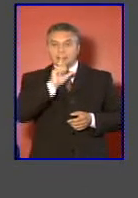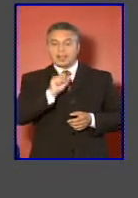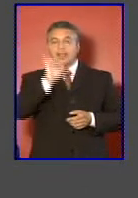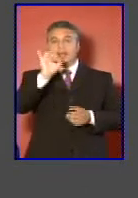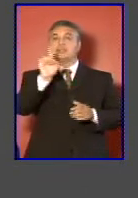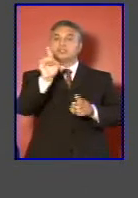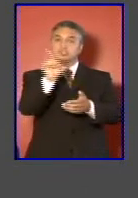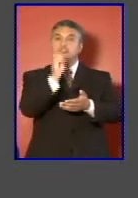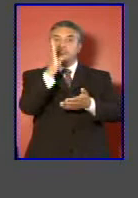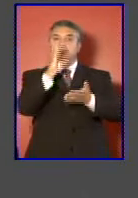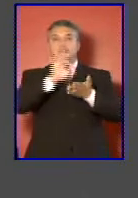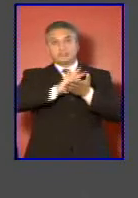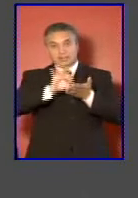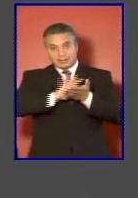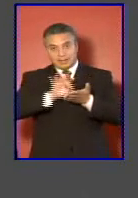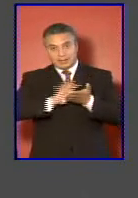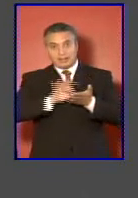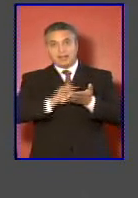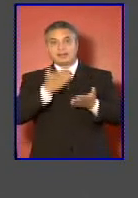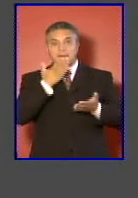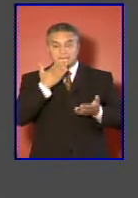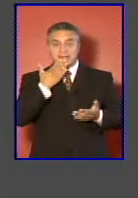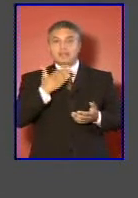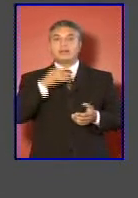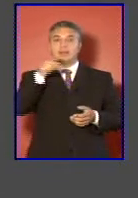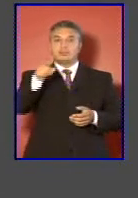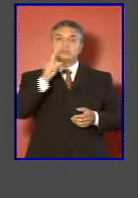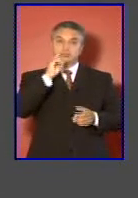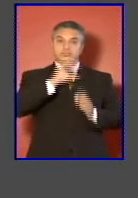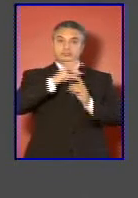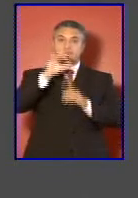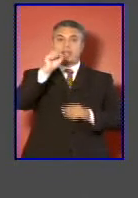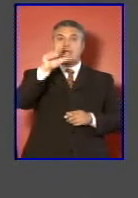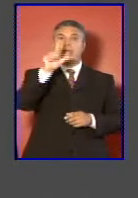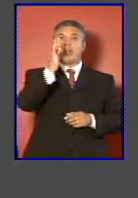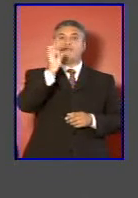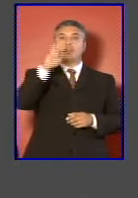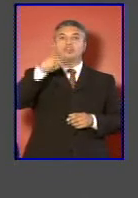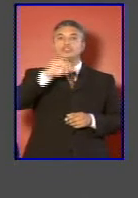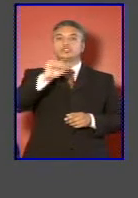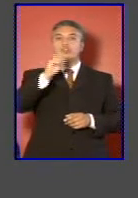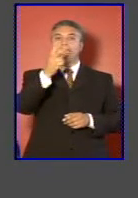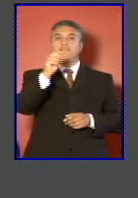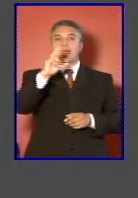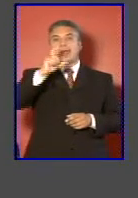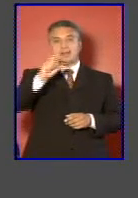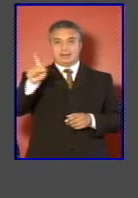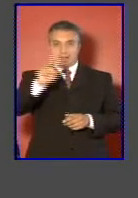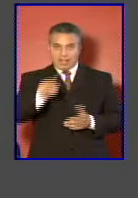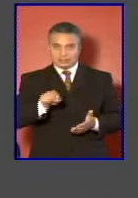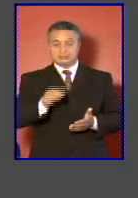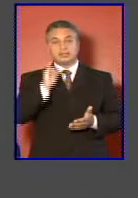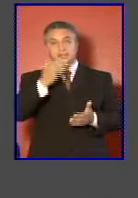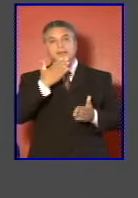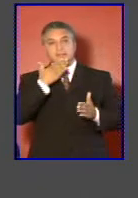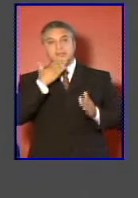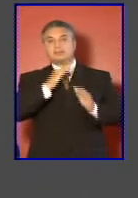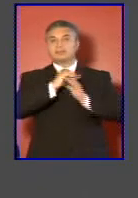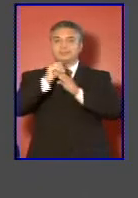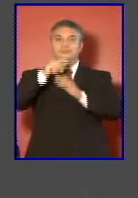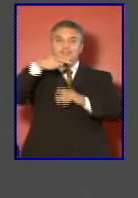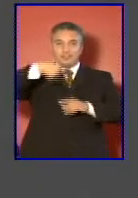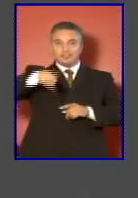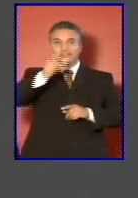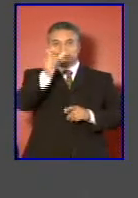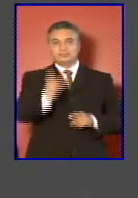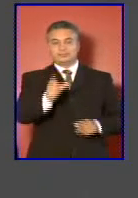Fuerzas Armadas, encabezada por Alfonso Vargas, y el Estado Mayor Conjunto, liderado por el General